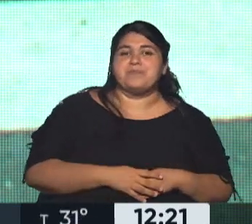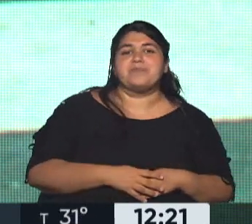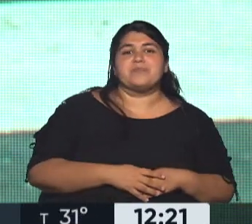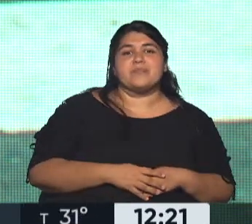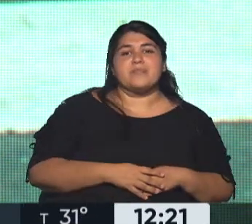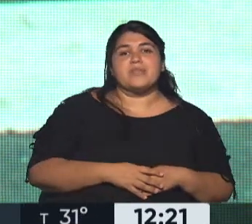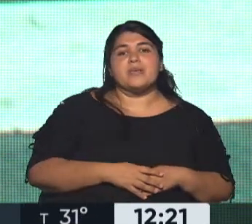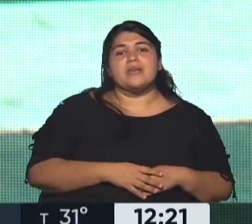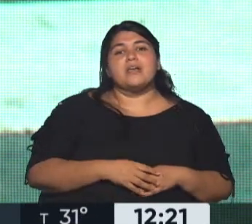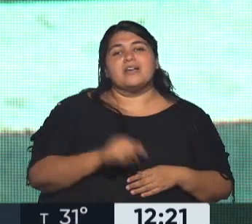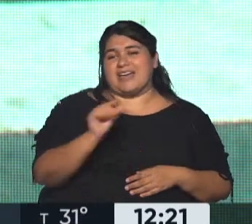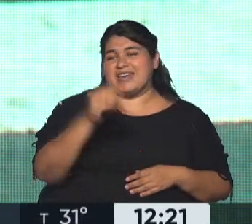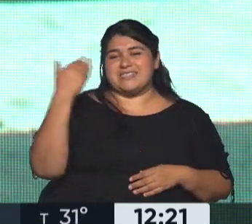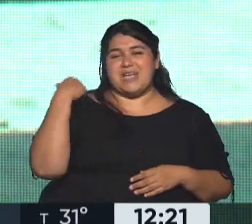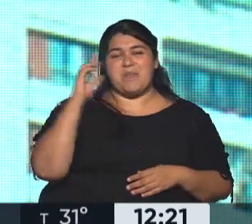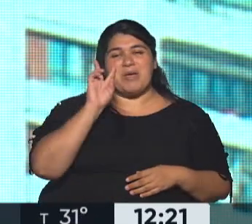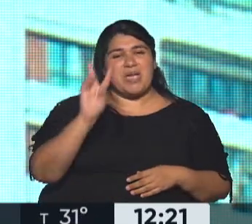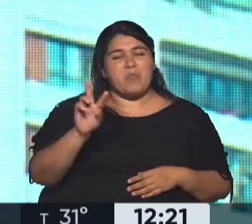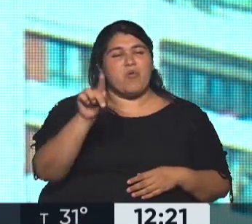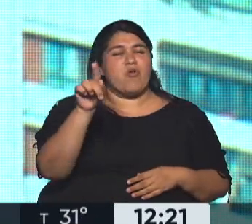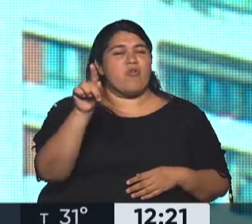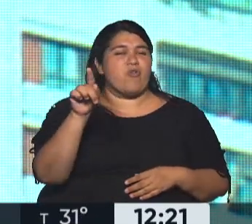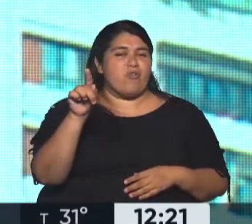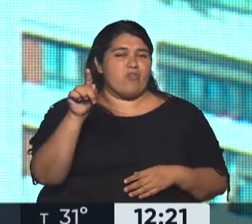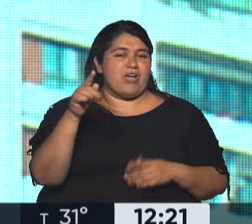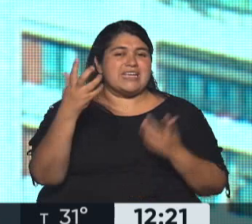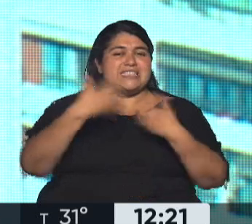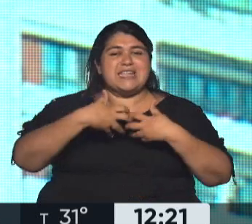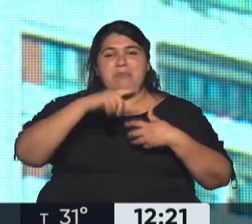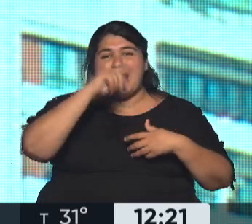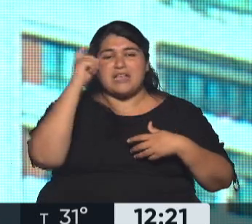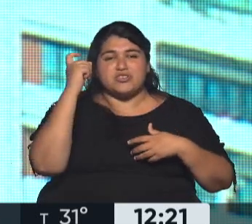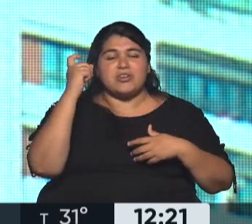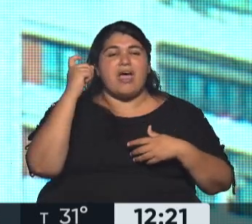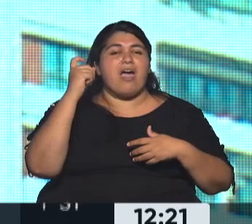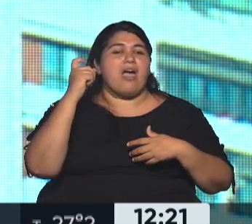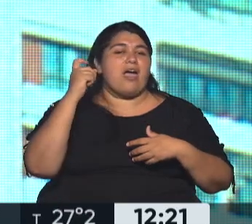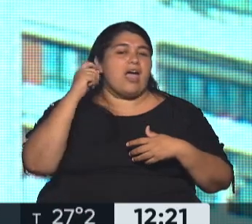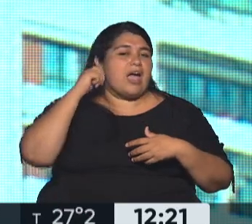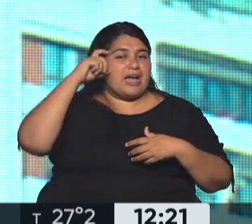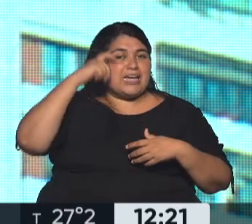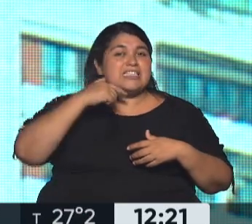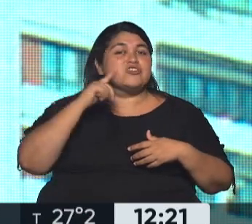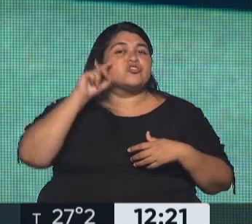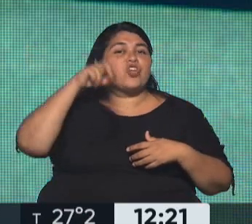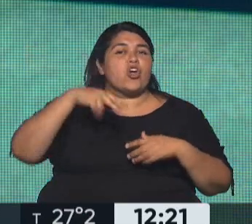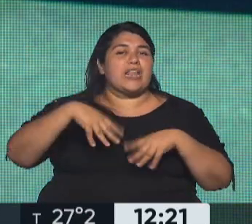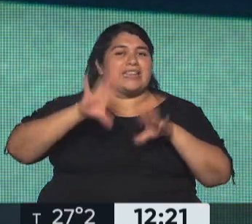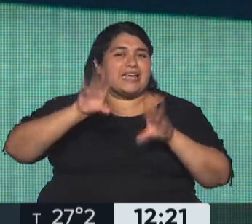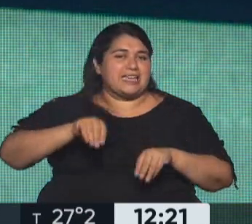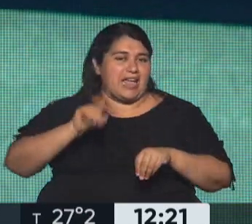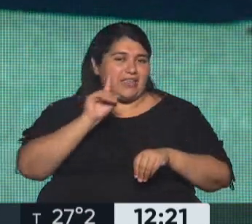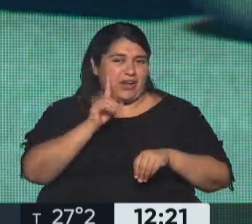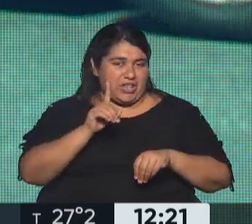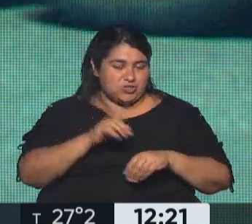Se reúne, lo veíamos hace un ratito en el móvil, el Sistema Nacional de Gestión Integral de Riesgo. Esto está vinculado con